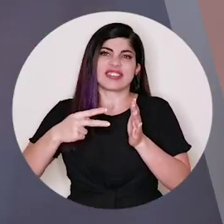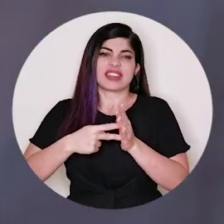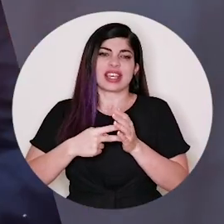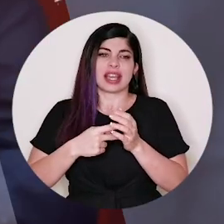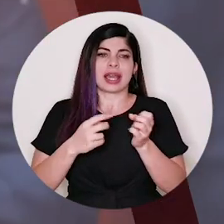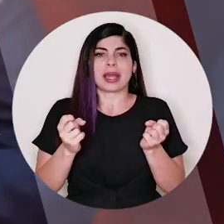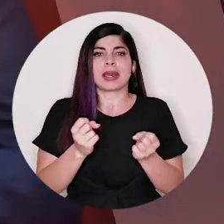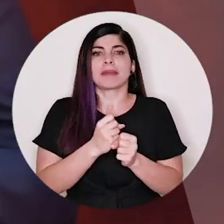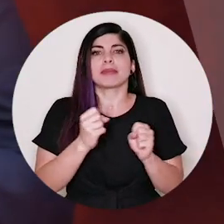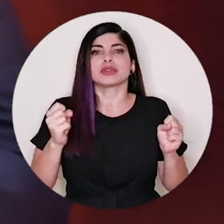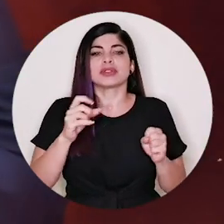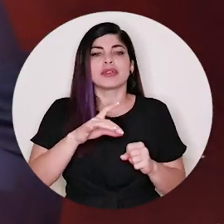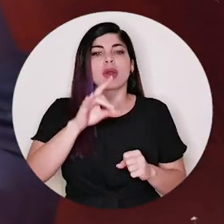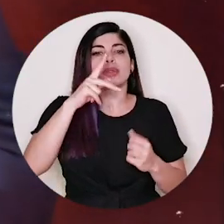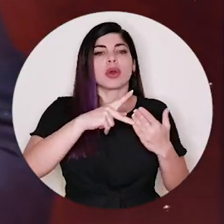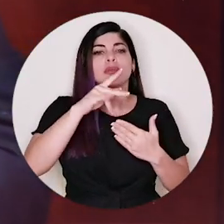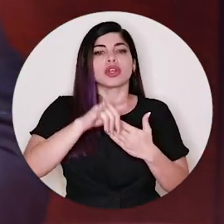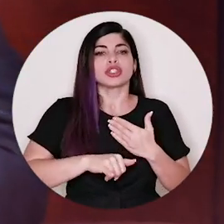encontrar un proyecto posible.